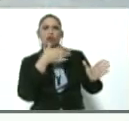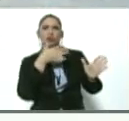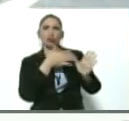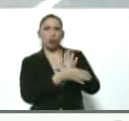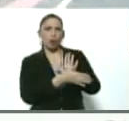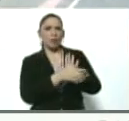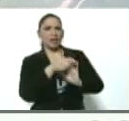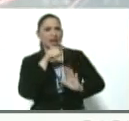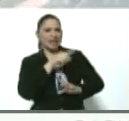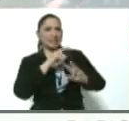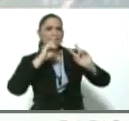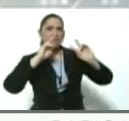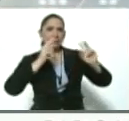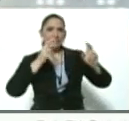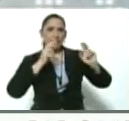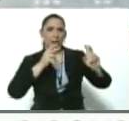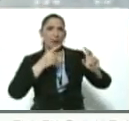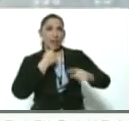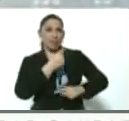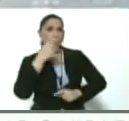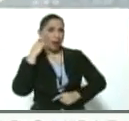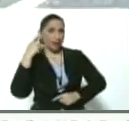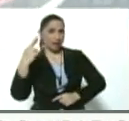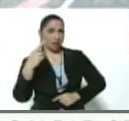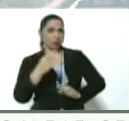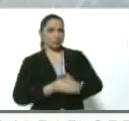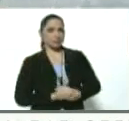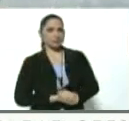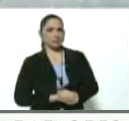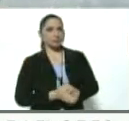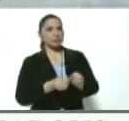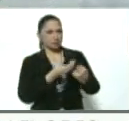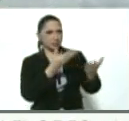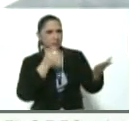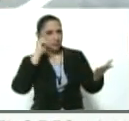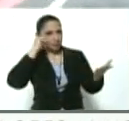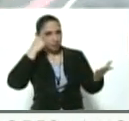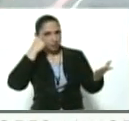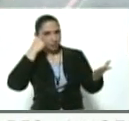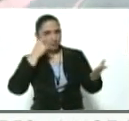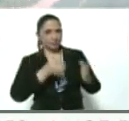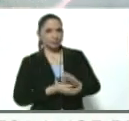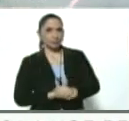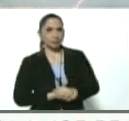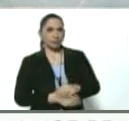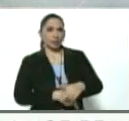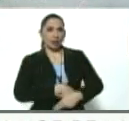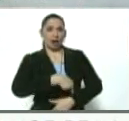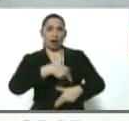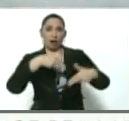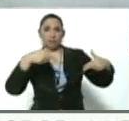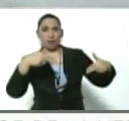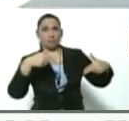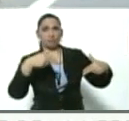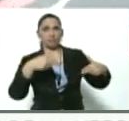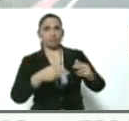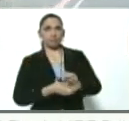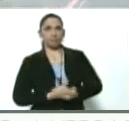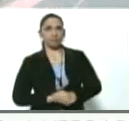de que usted acaba de recordar de que los armas que se